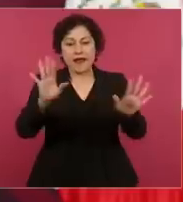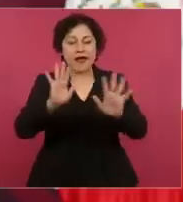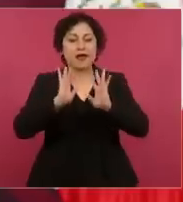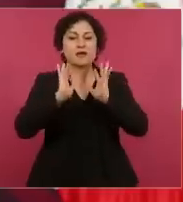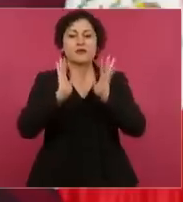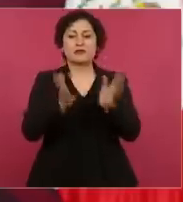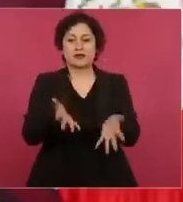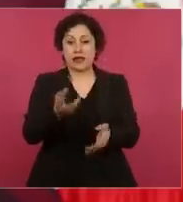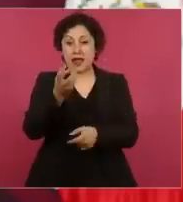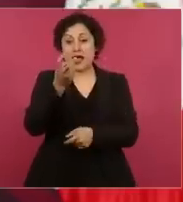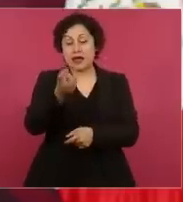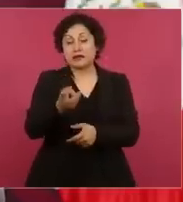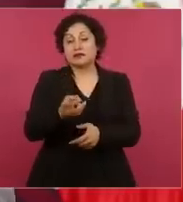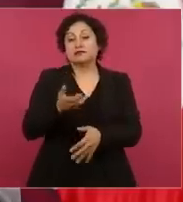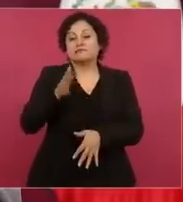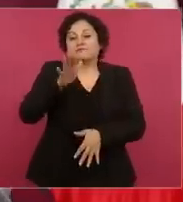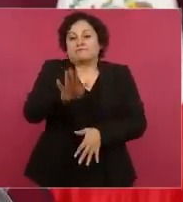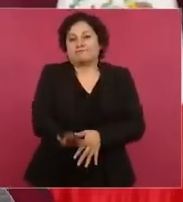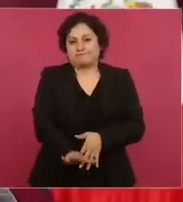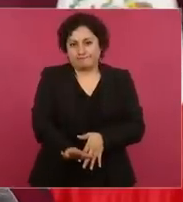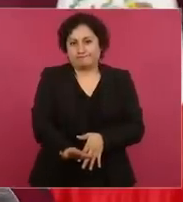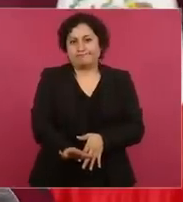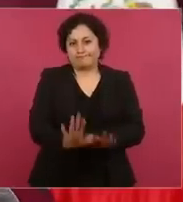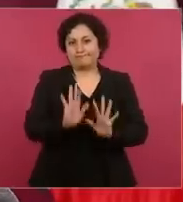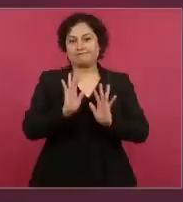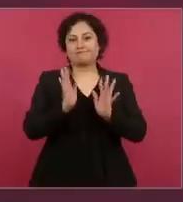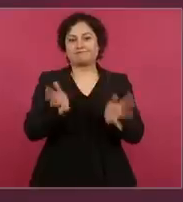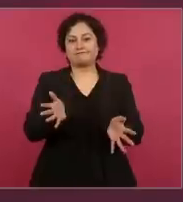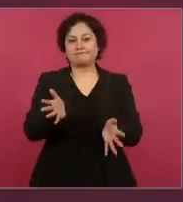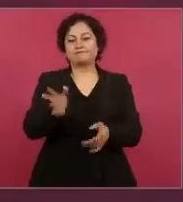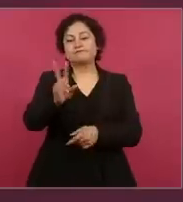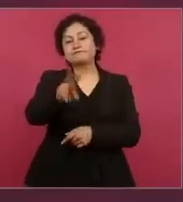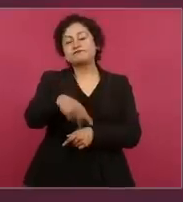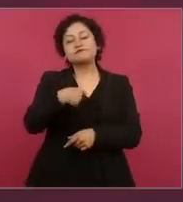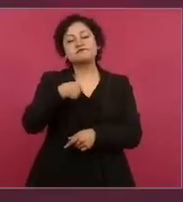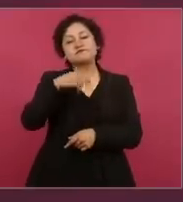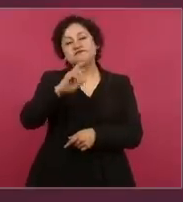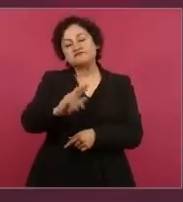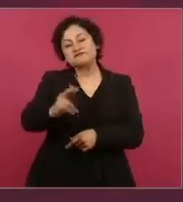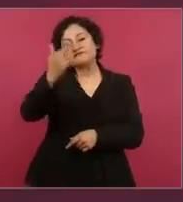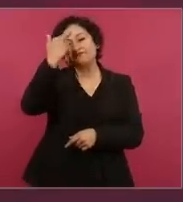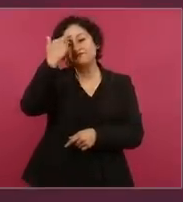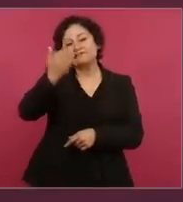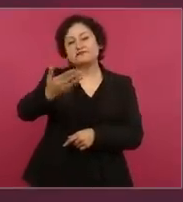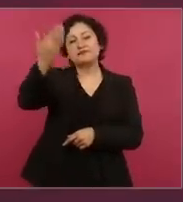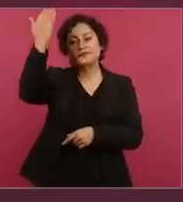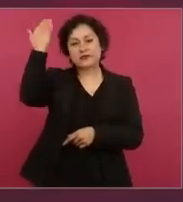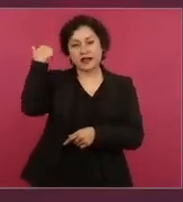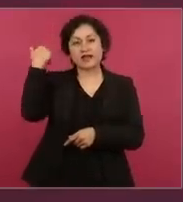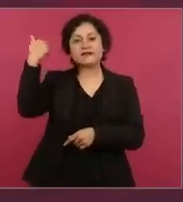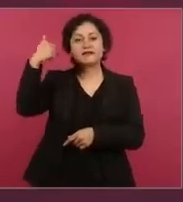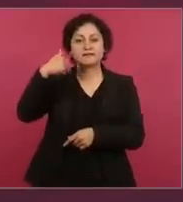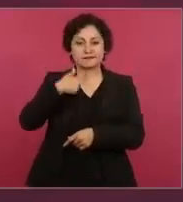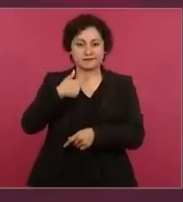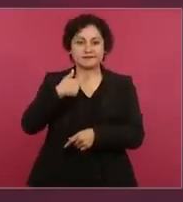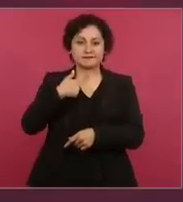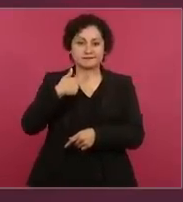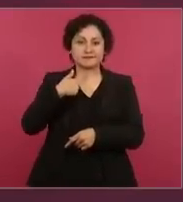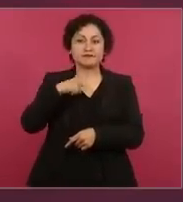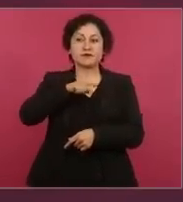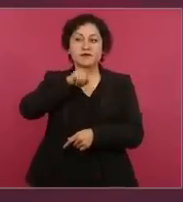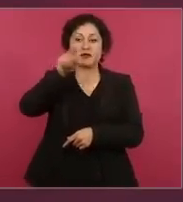Yo siempre recuerdo que cuando luchaba en San Luis Potosí por la